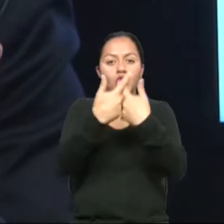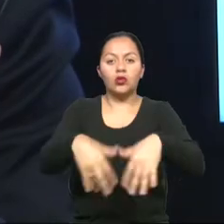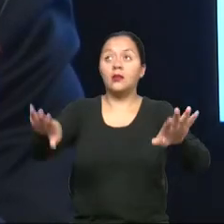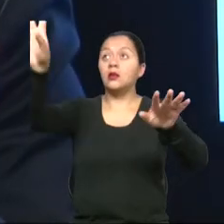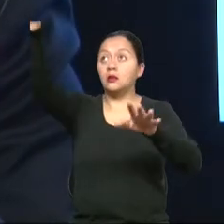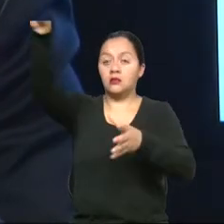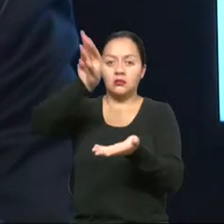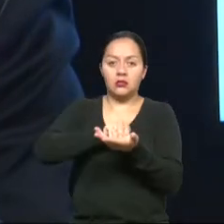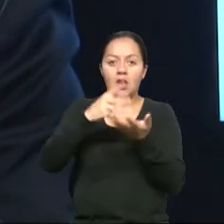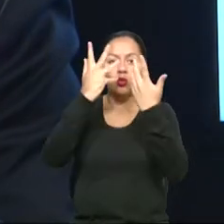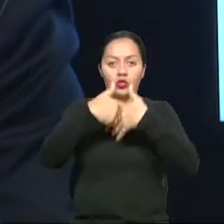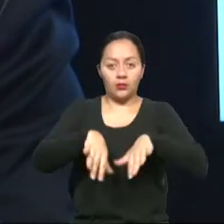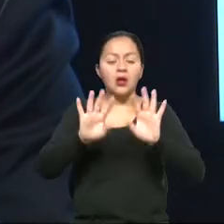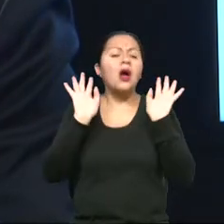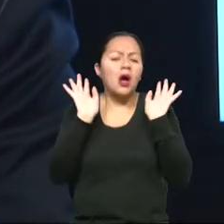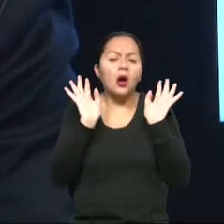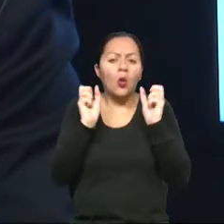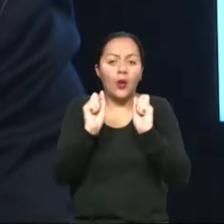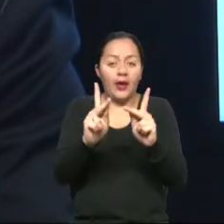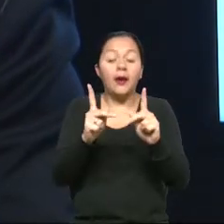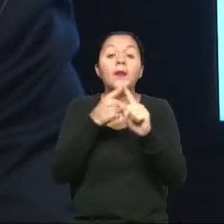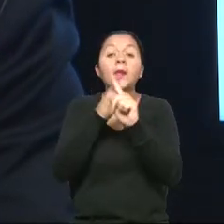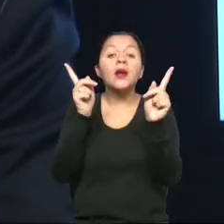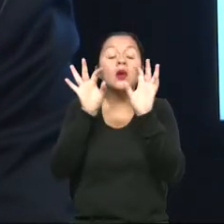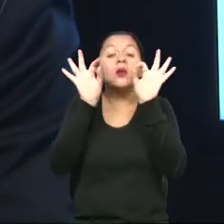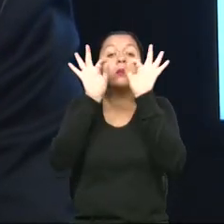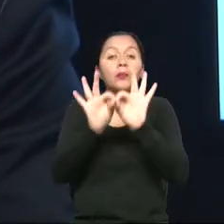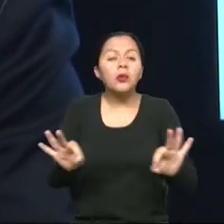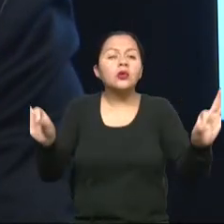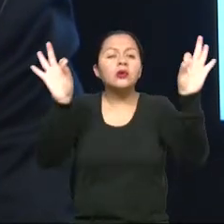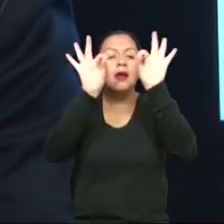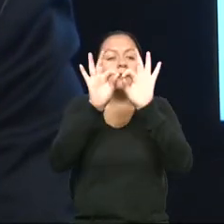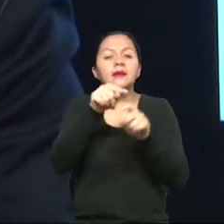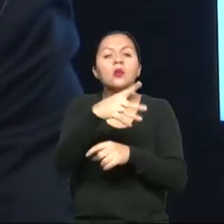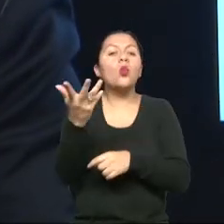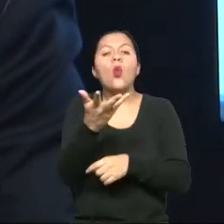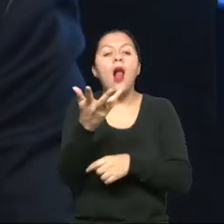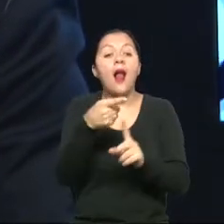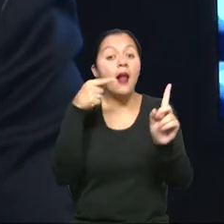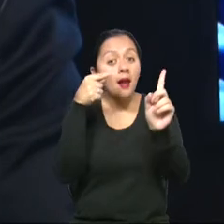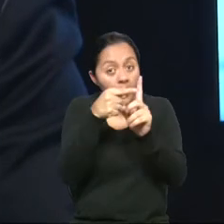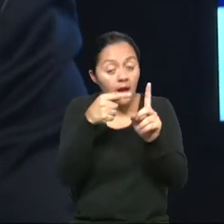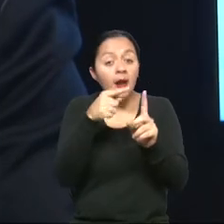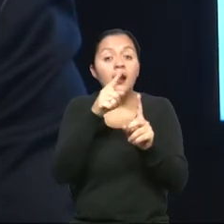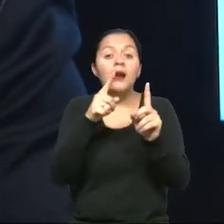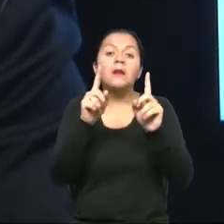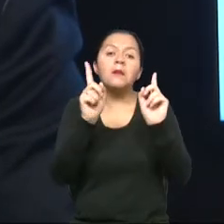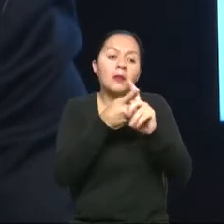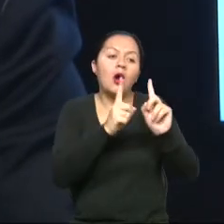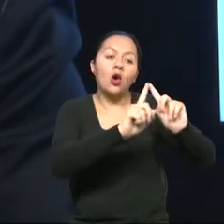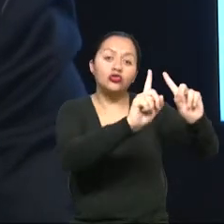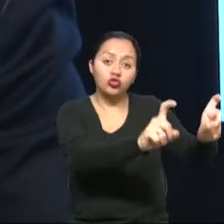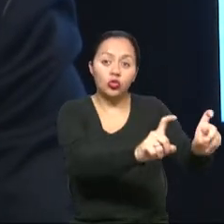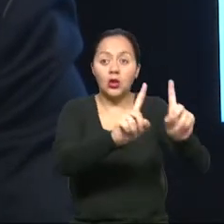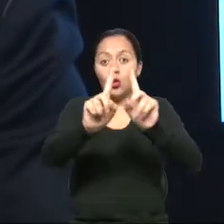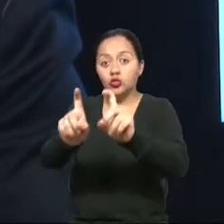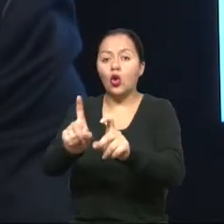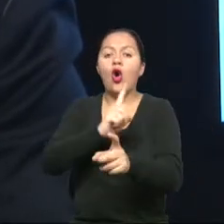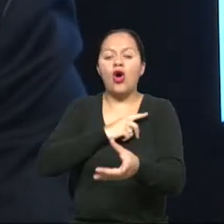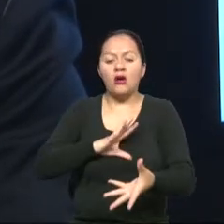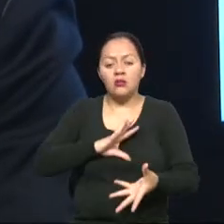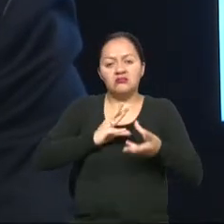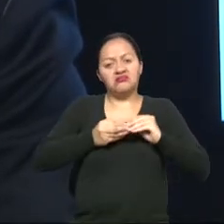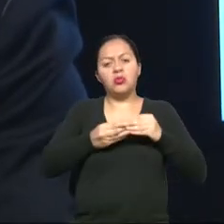me hablas de un valorativo que es importante rescatar, que me dices que hay momentos en que tienen que ser consultados o las adopto y no son